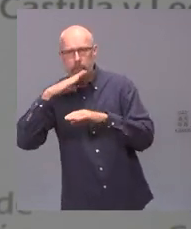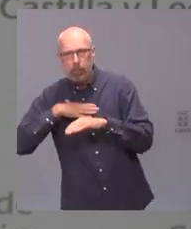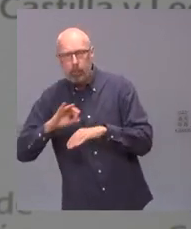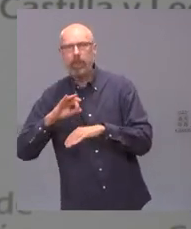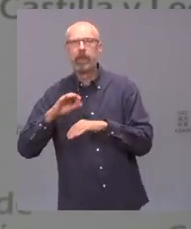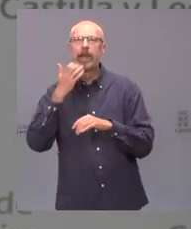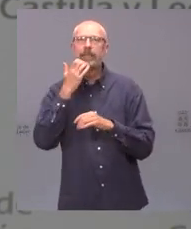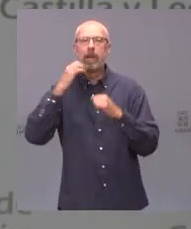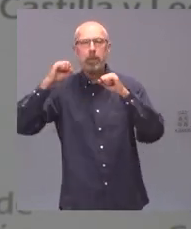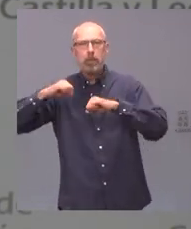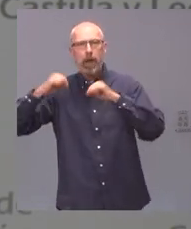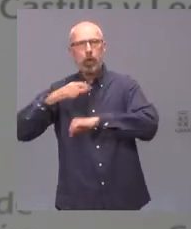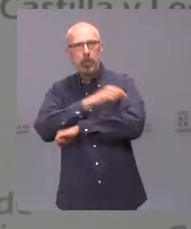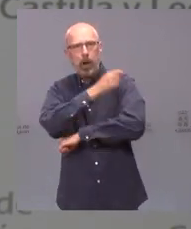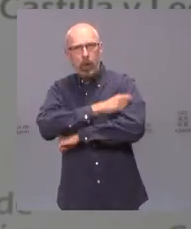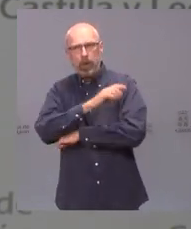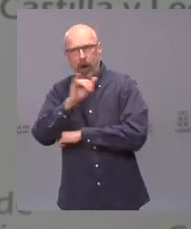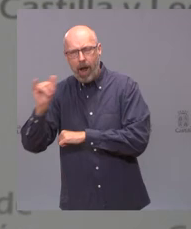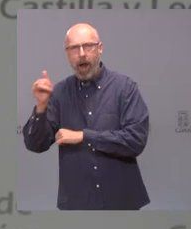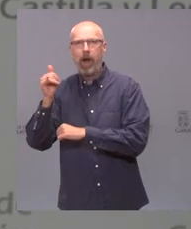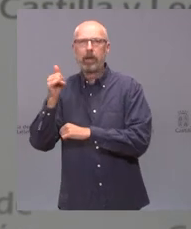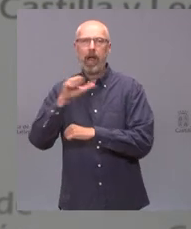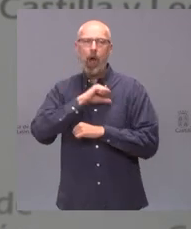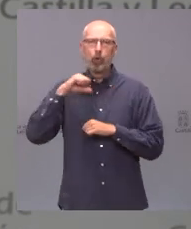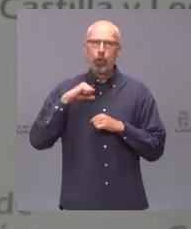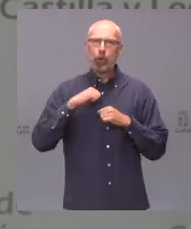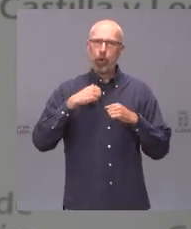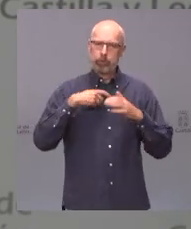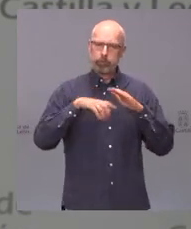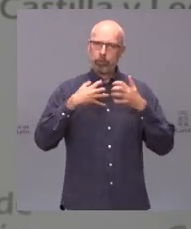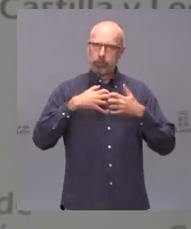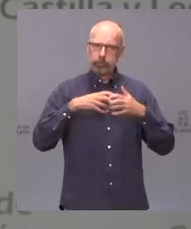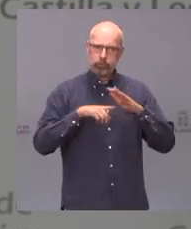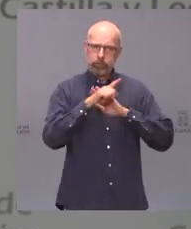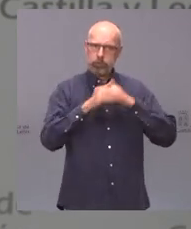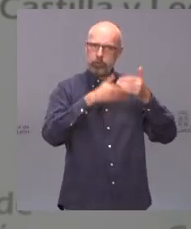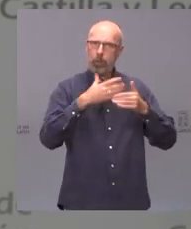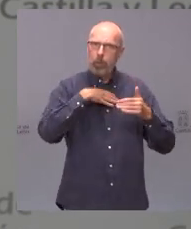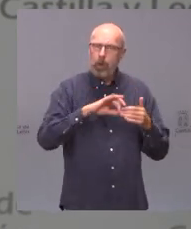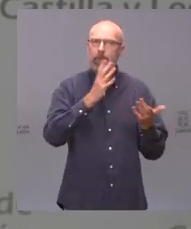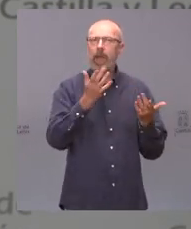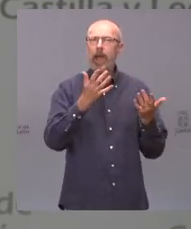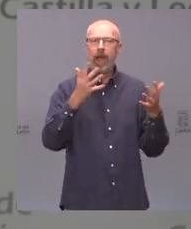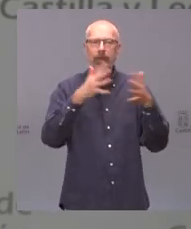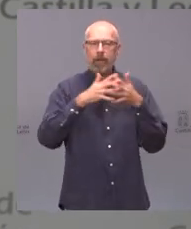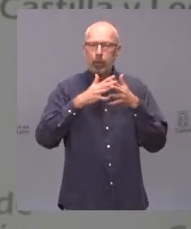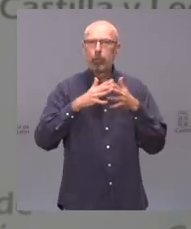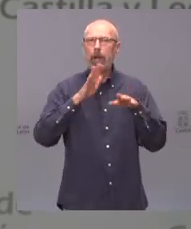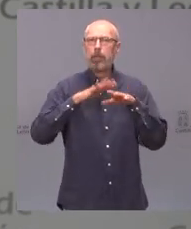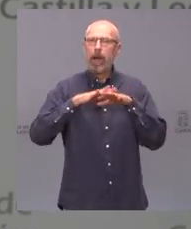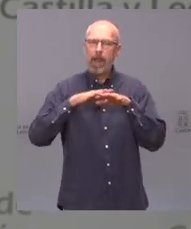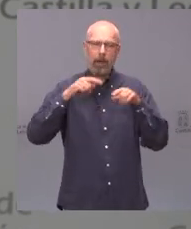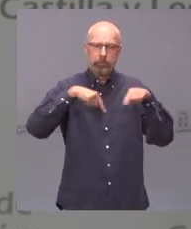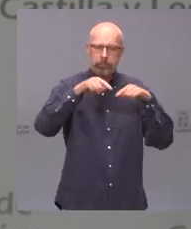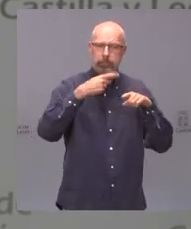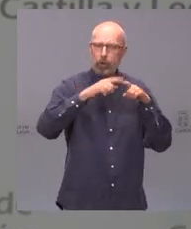vacunación que los autónomos puedan reabrir los negocios que lleguen las infraestructuras necesarias para la cohesión territorial y nacional y